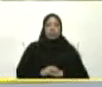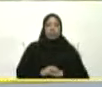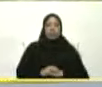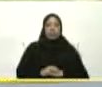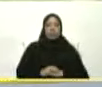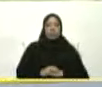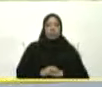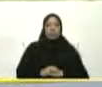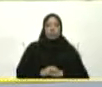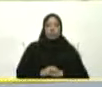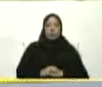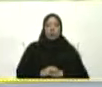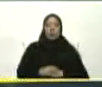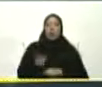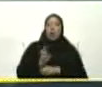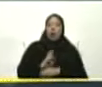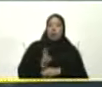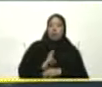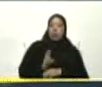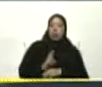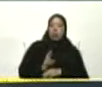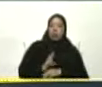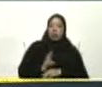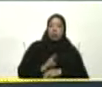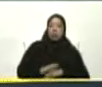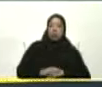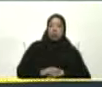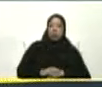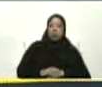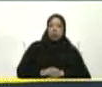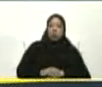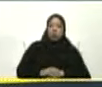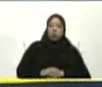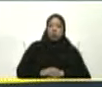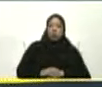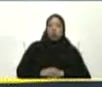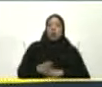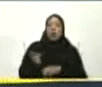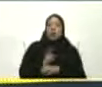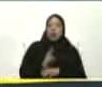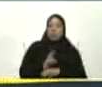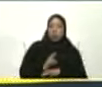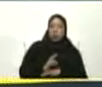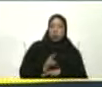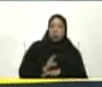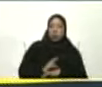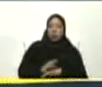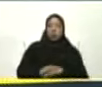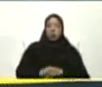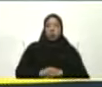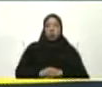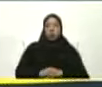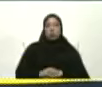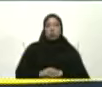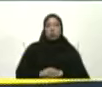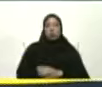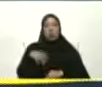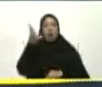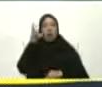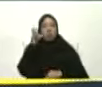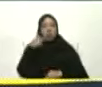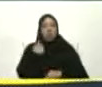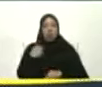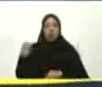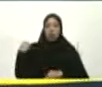Pero de inmediato De inmediato ¿Ves? Me está escuchando allá